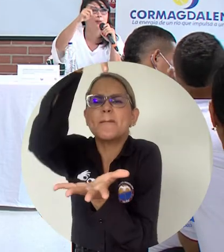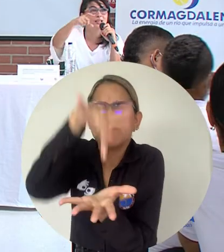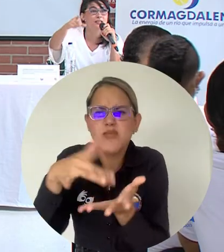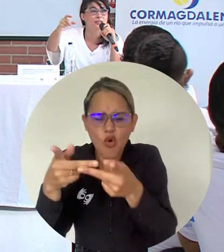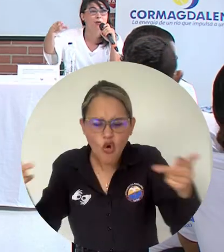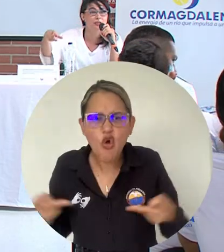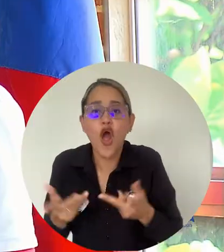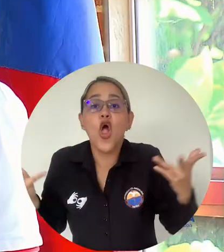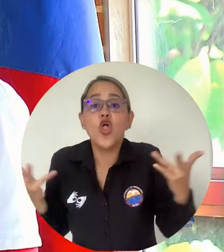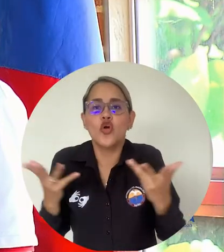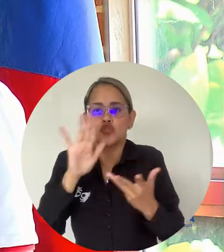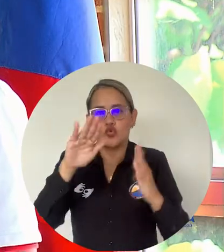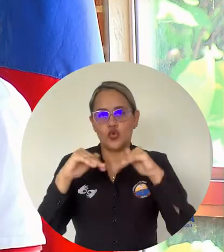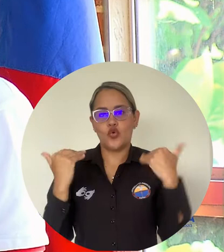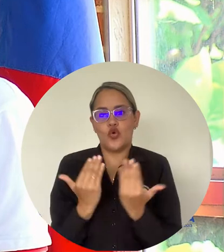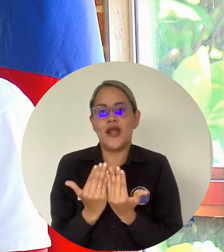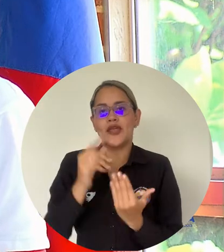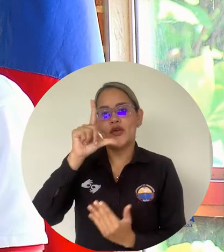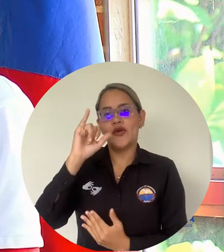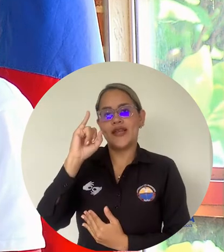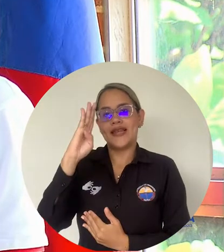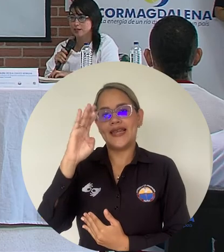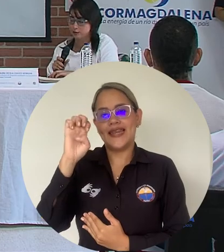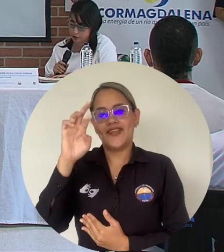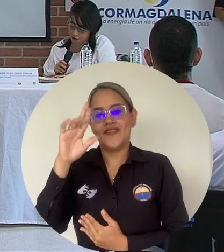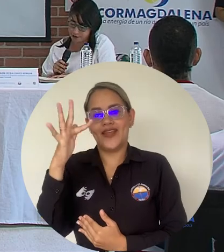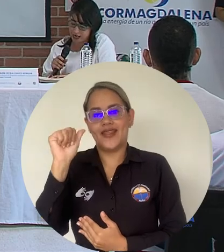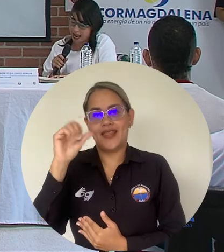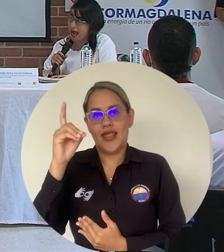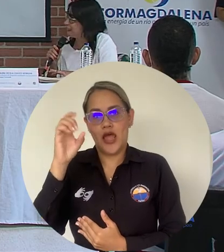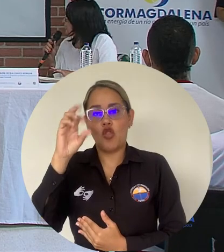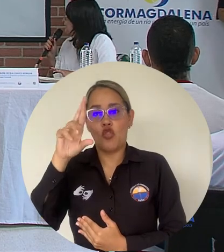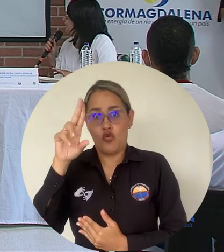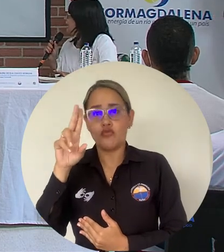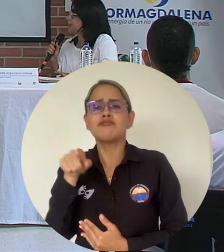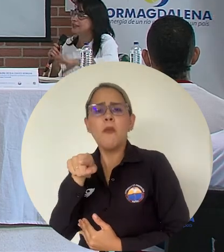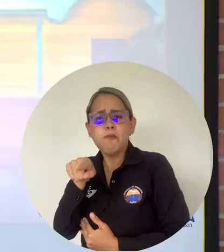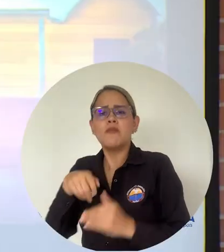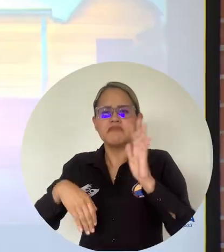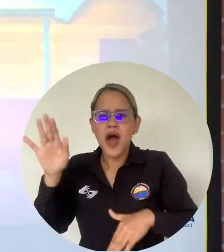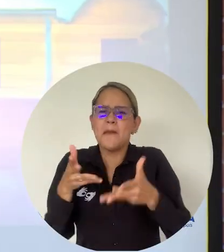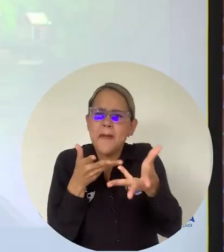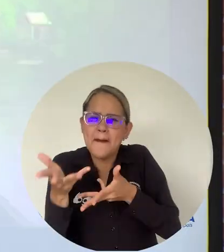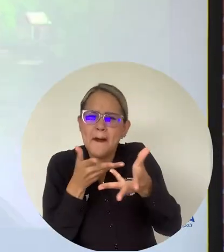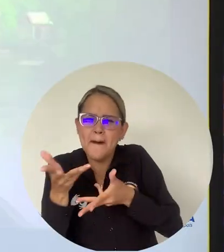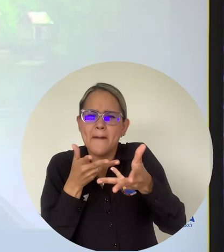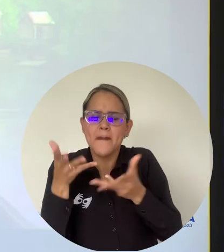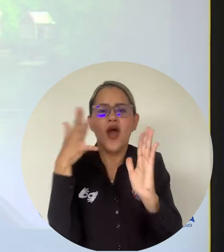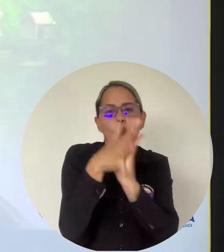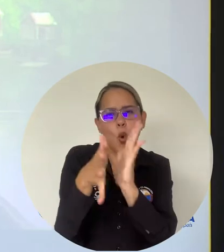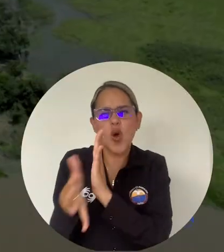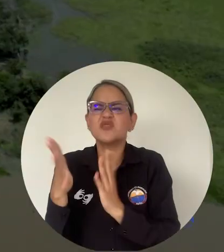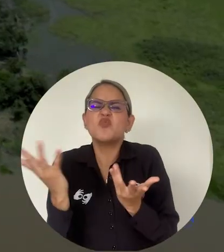la institución educativa distrital Libertador Simón Bolívar, donde expertos temáticos de la alma mater y cor Magdalena explicaron los